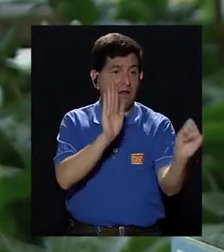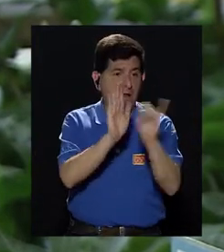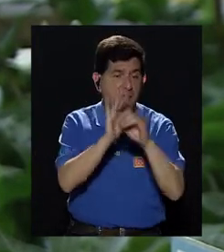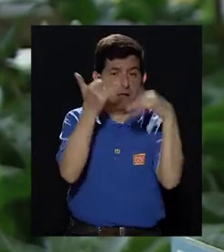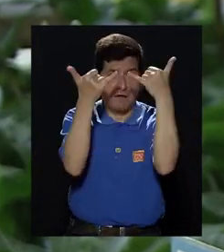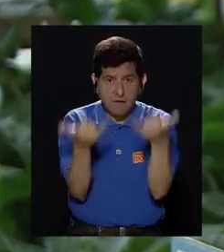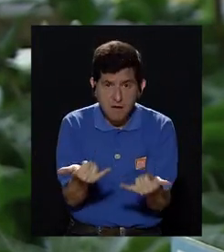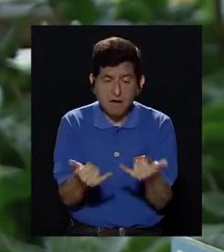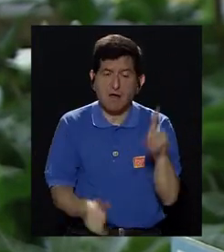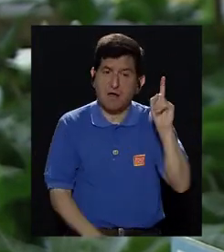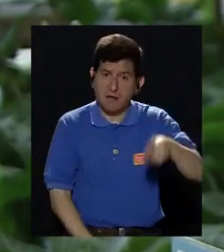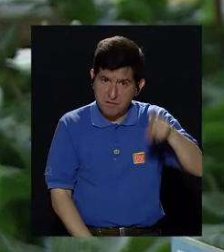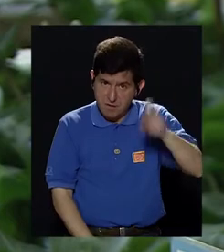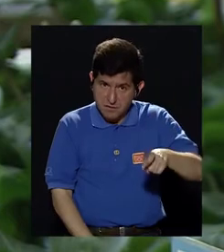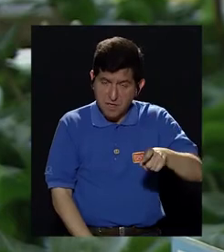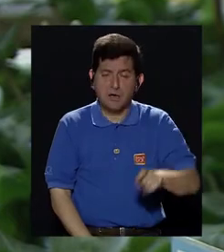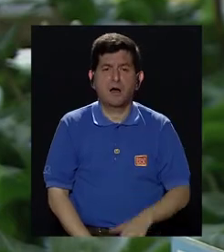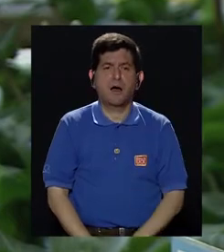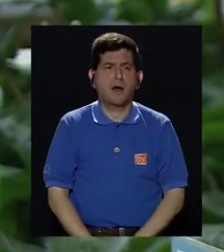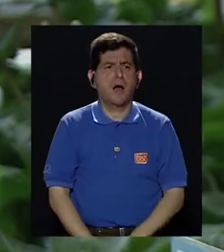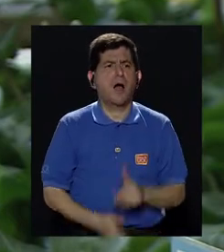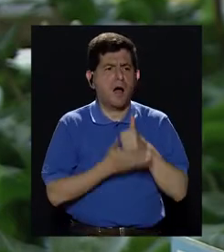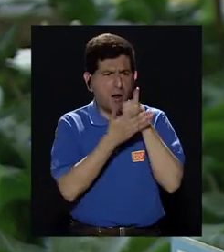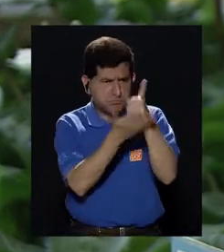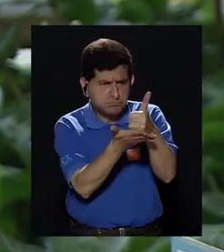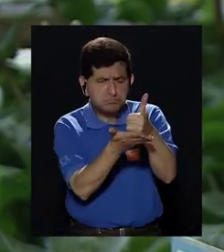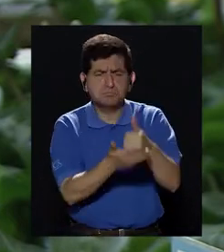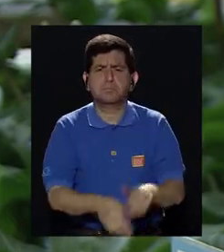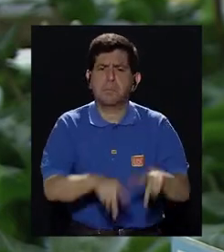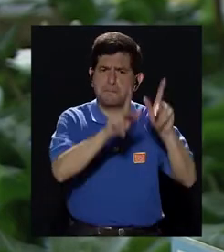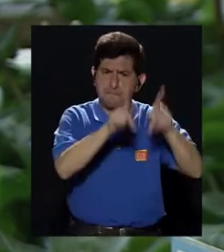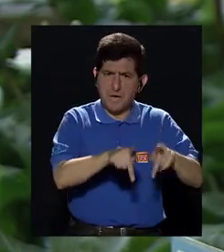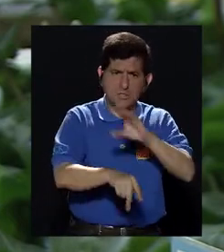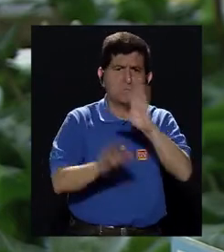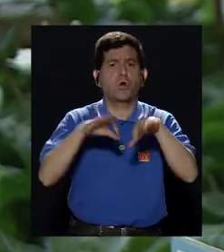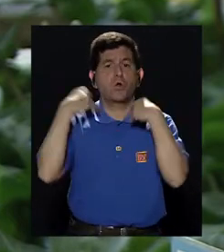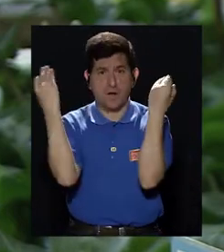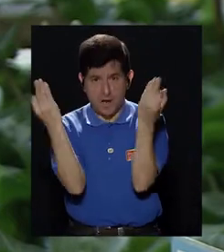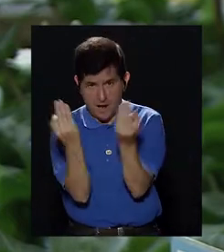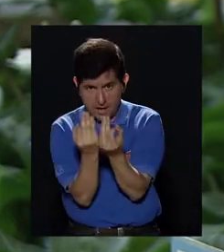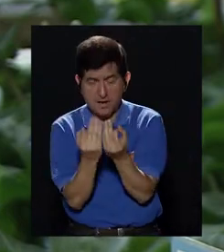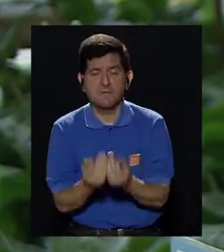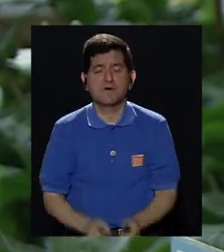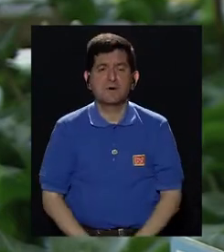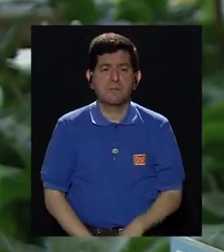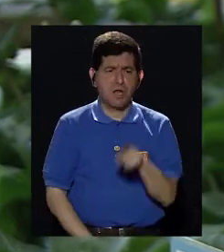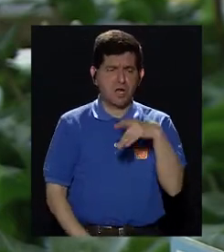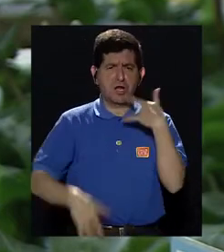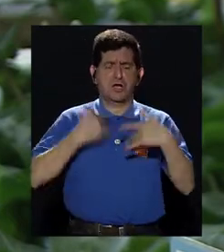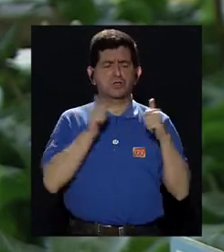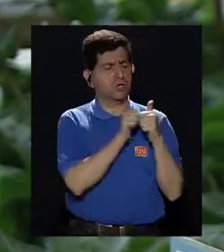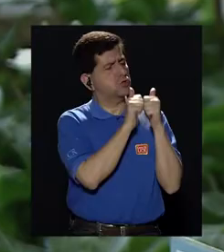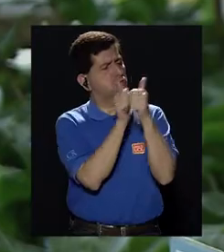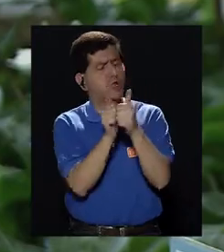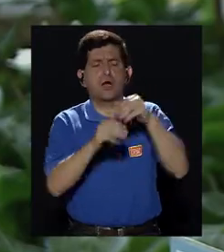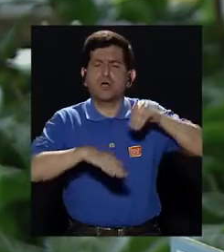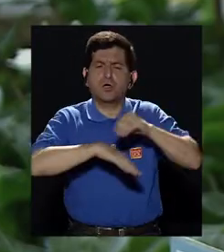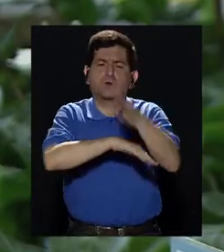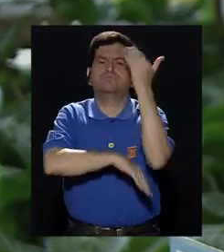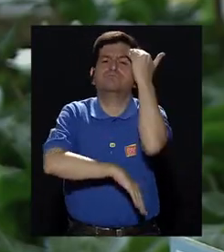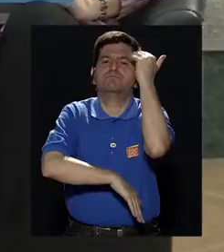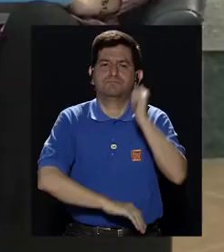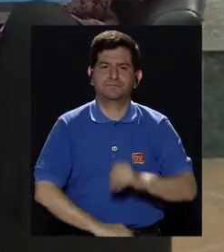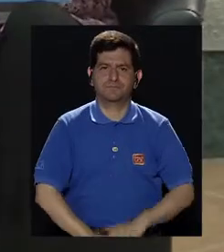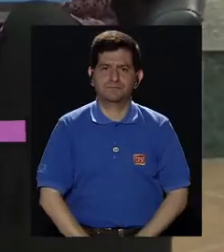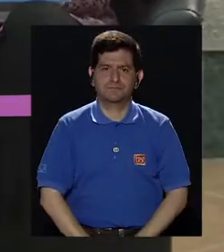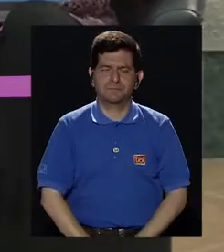identificamos que se requieren, podemos aportarlos para que la persona y la familia que tiene ese problema se sienta acompañado y orientado.